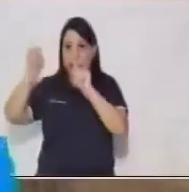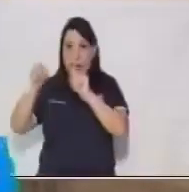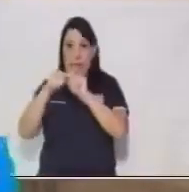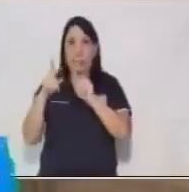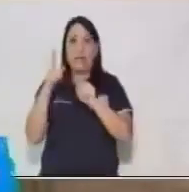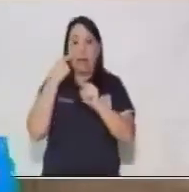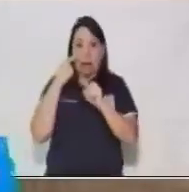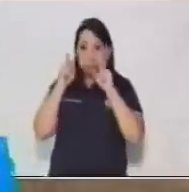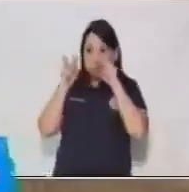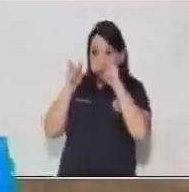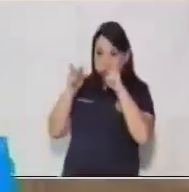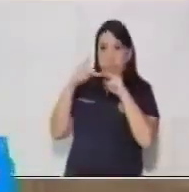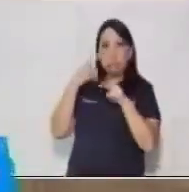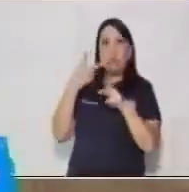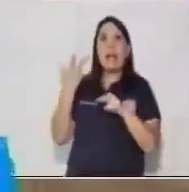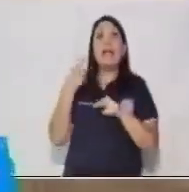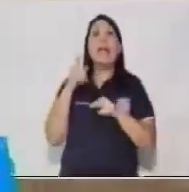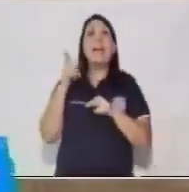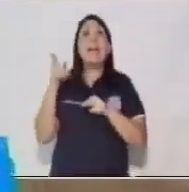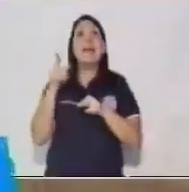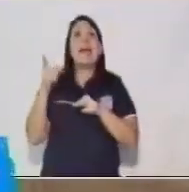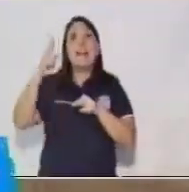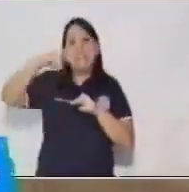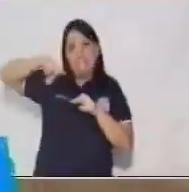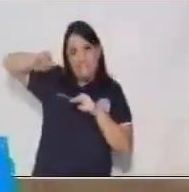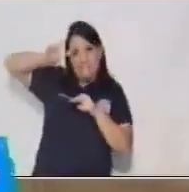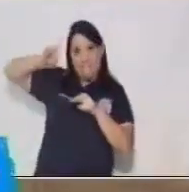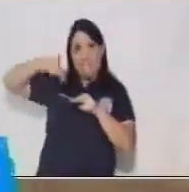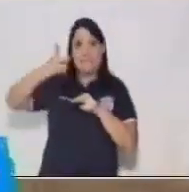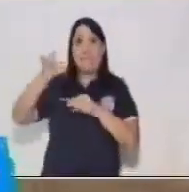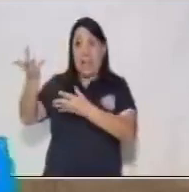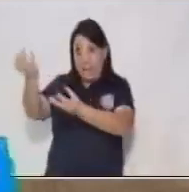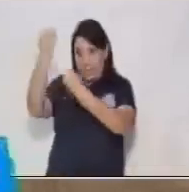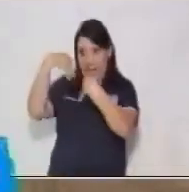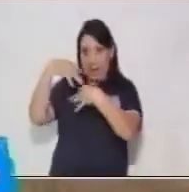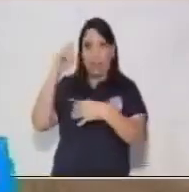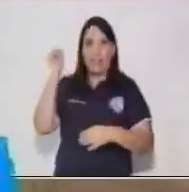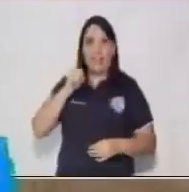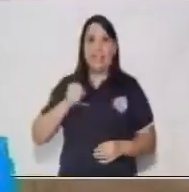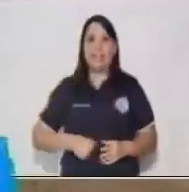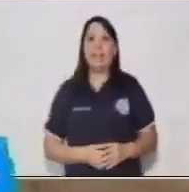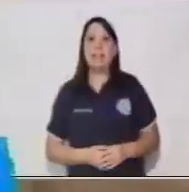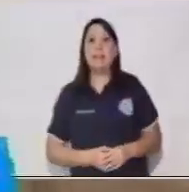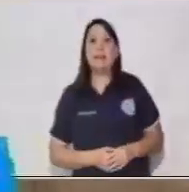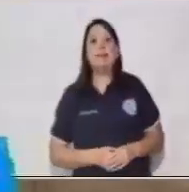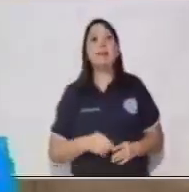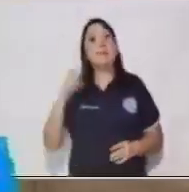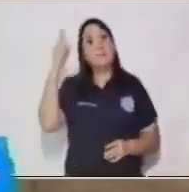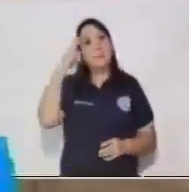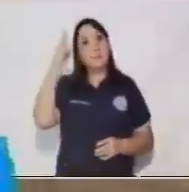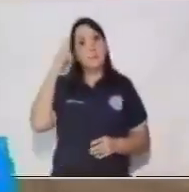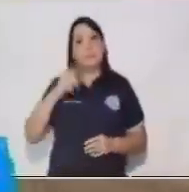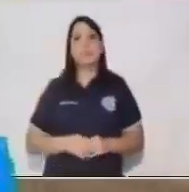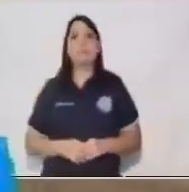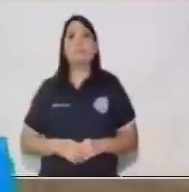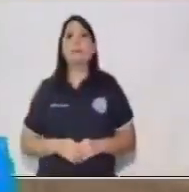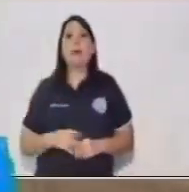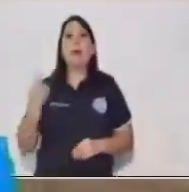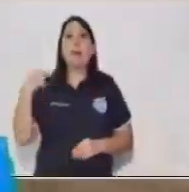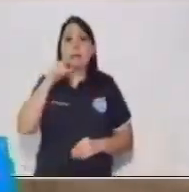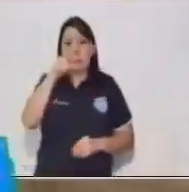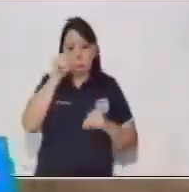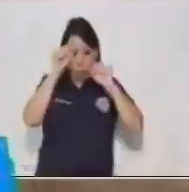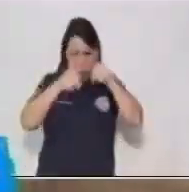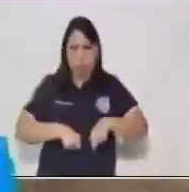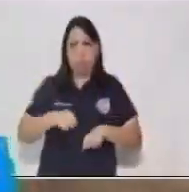visualizar en forma gráfica la información. Recuerda que para trabajar